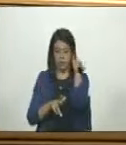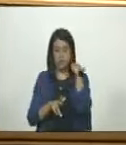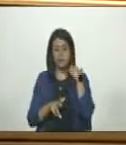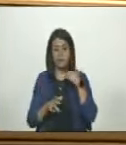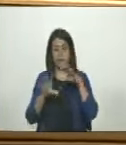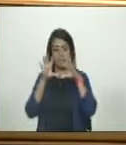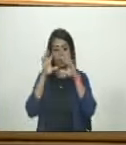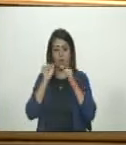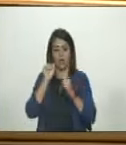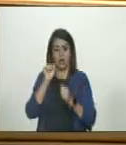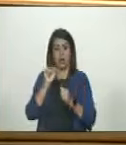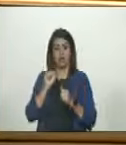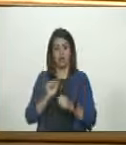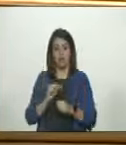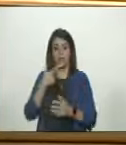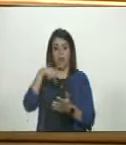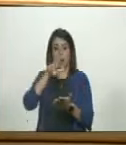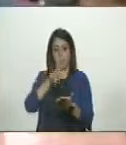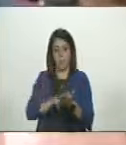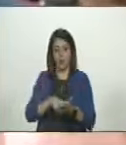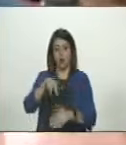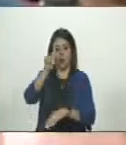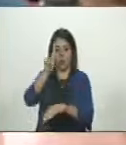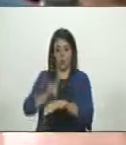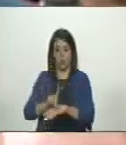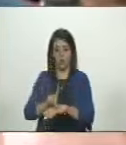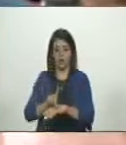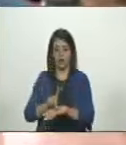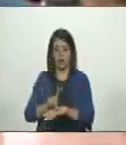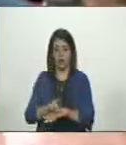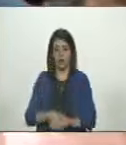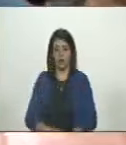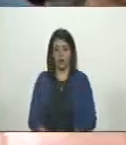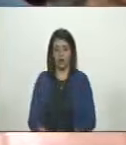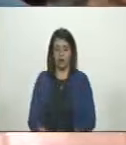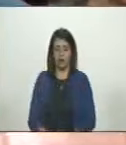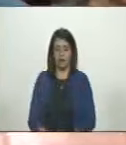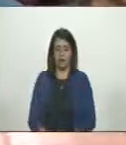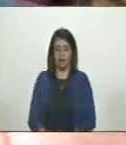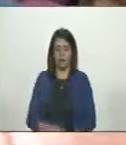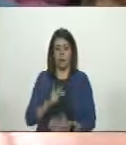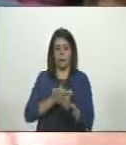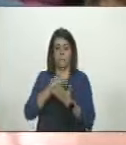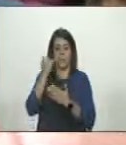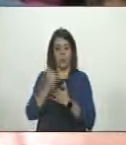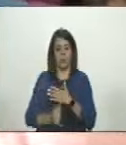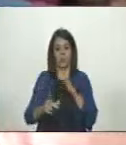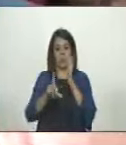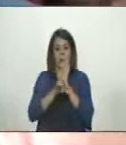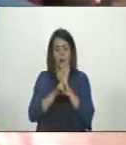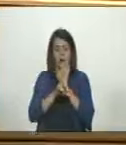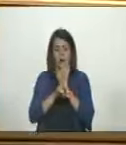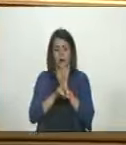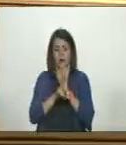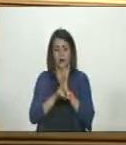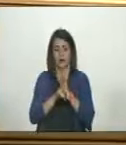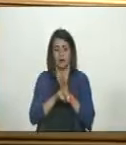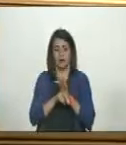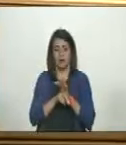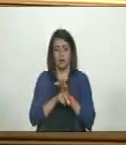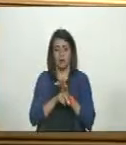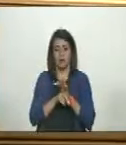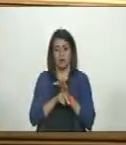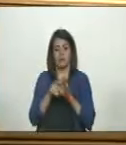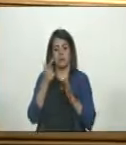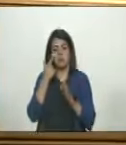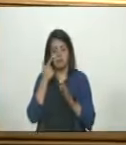entendí, que señalaron que fue aprobada por unanimidad este proyecto de ley. Bueno,